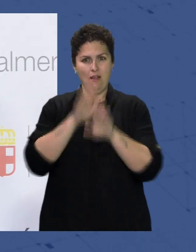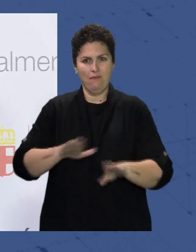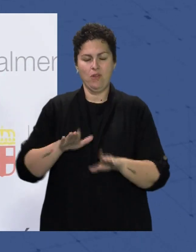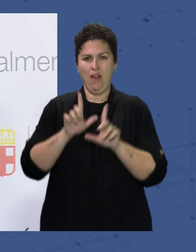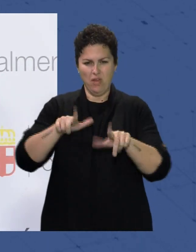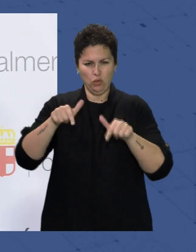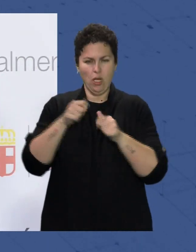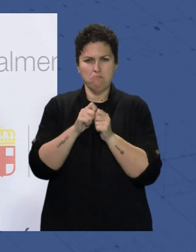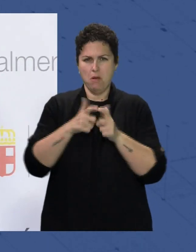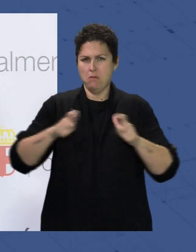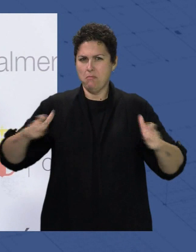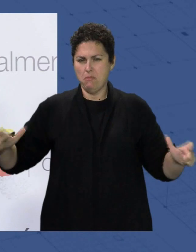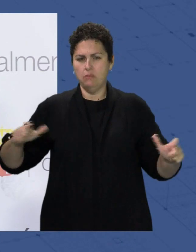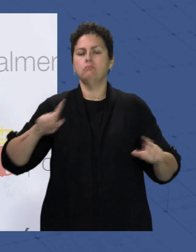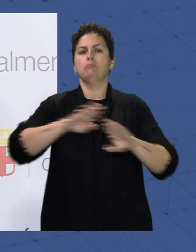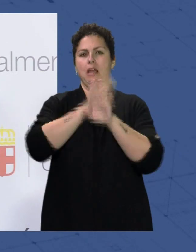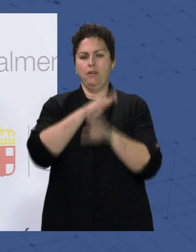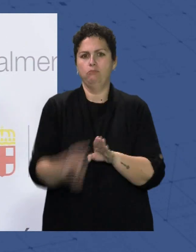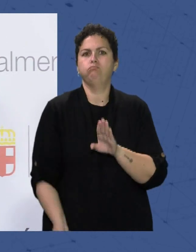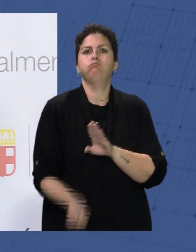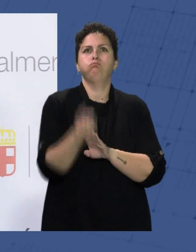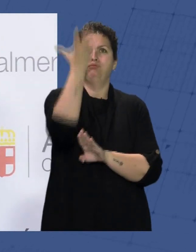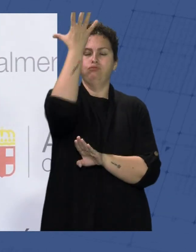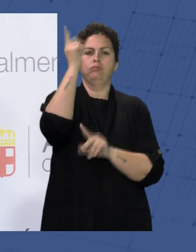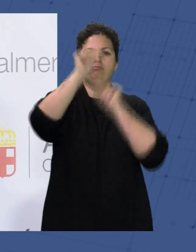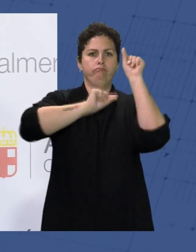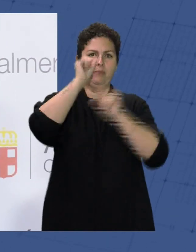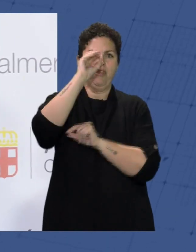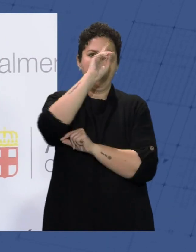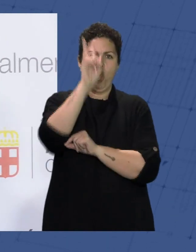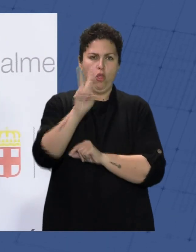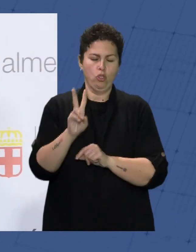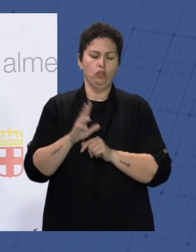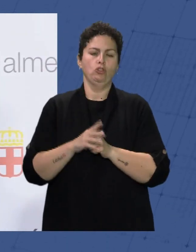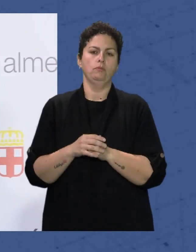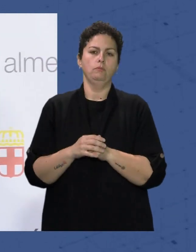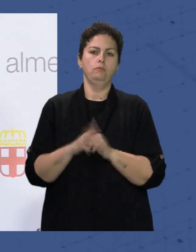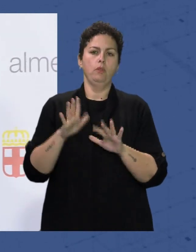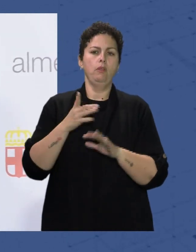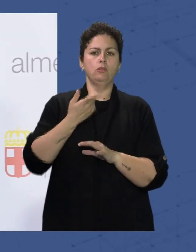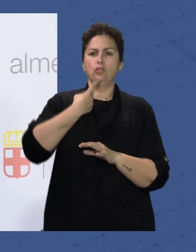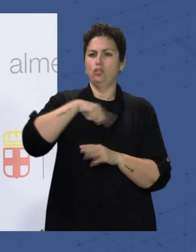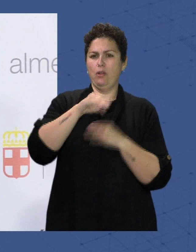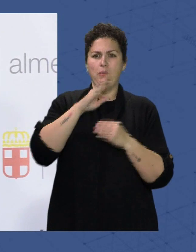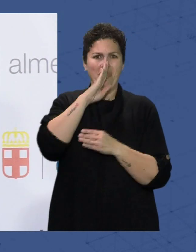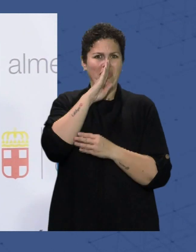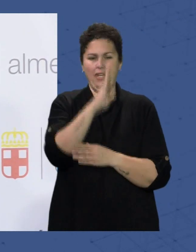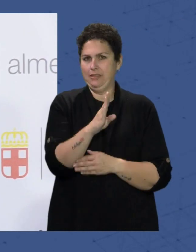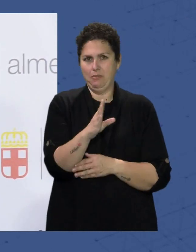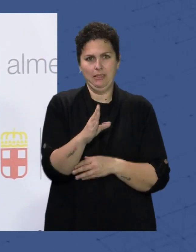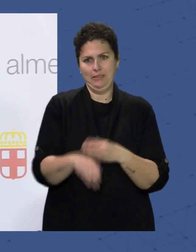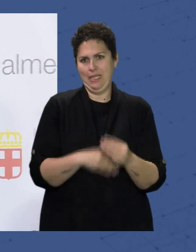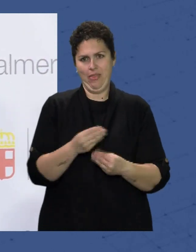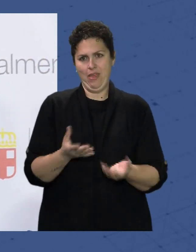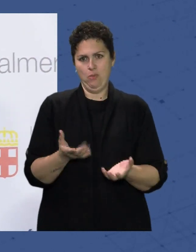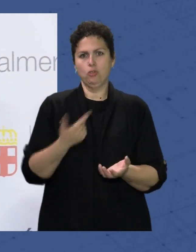residuos Enormes Generan Emisiones De CO2 A la atmósfera Y eso es algo Que nosotros De manera Directamente Pues